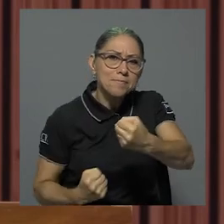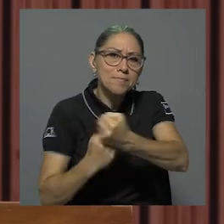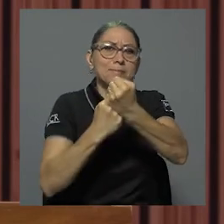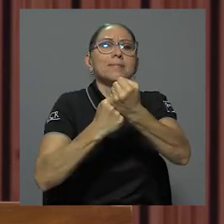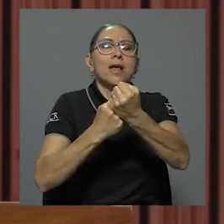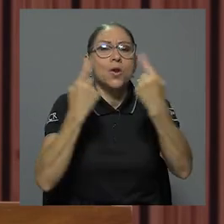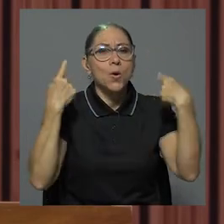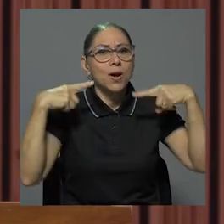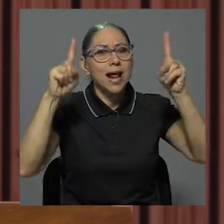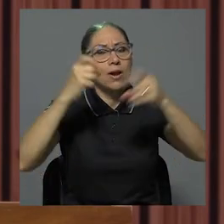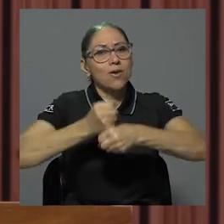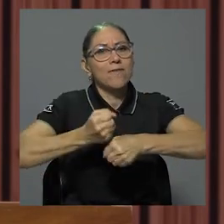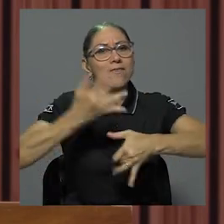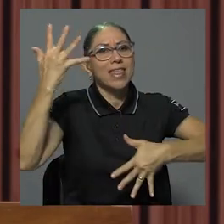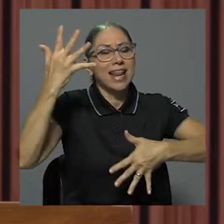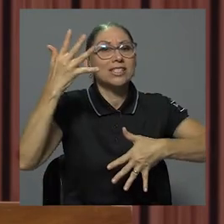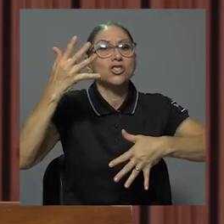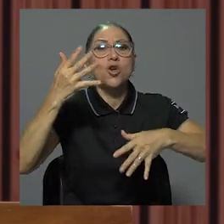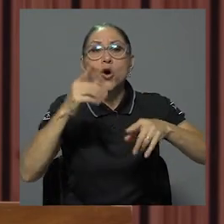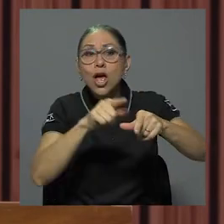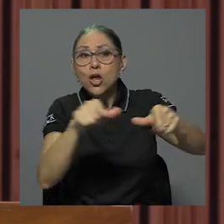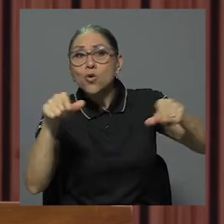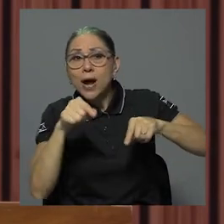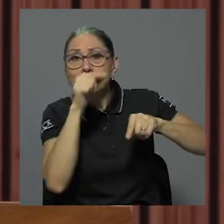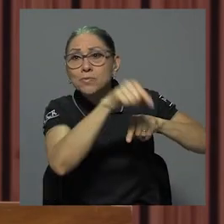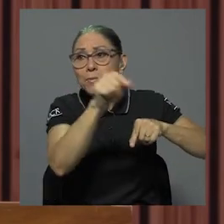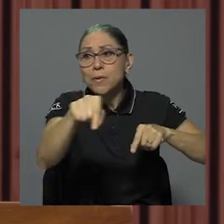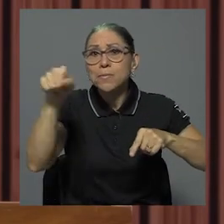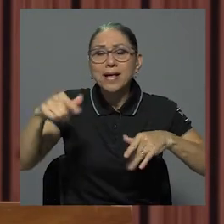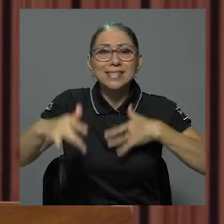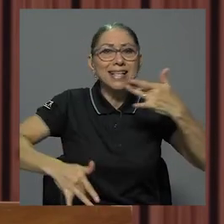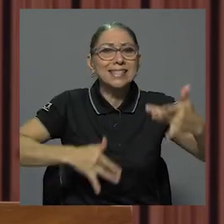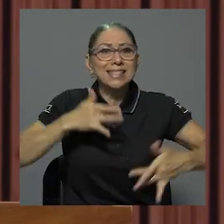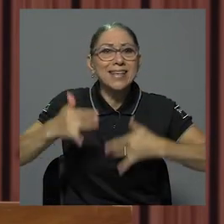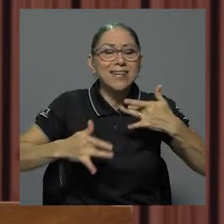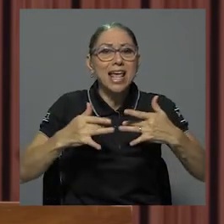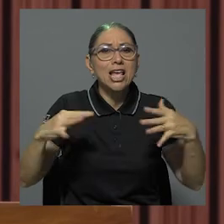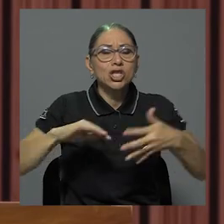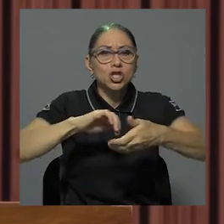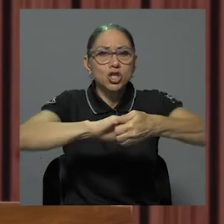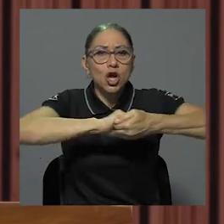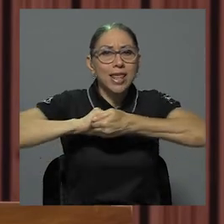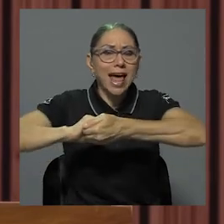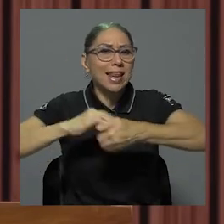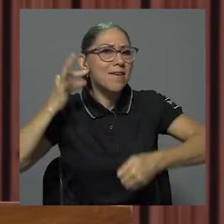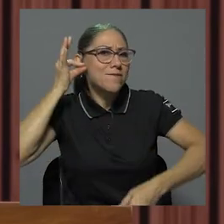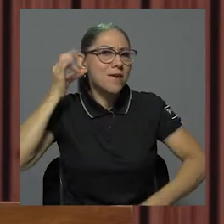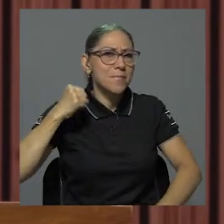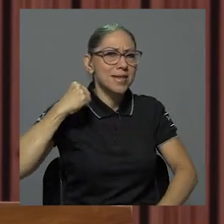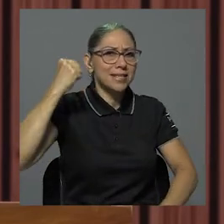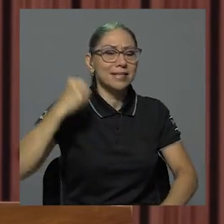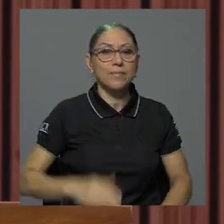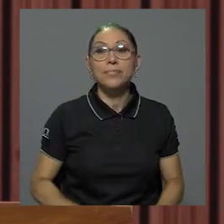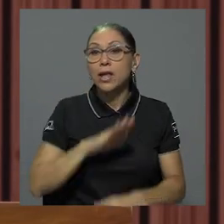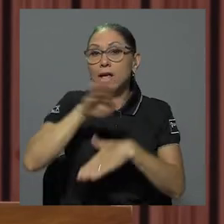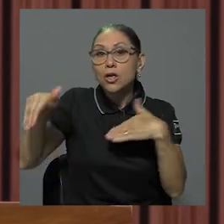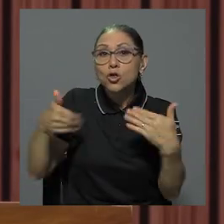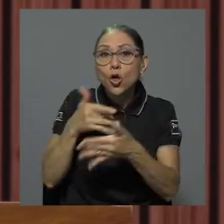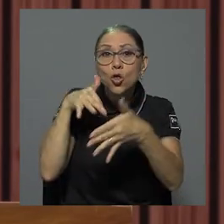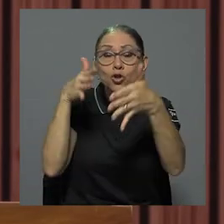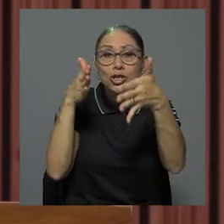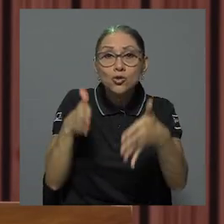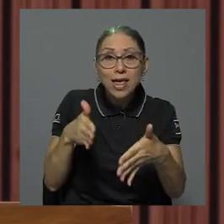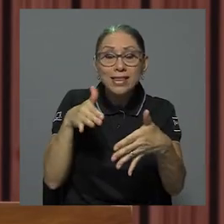federación regionalizada, sensible, solidaria y feminista. Todos los estudiantes universitarios